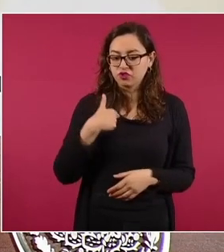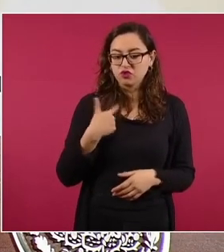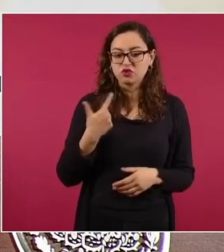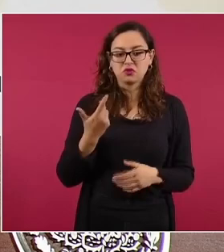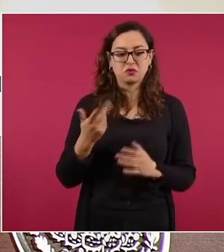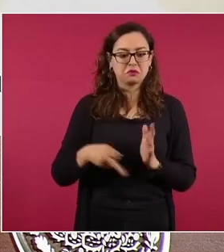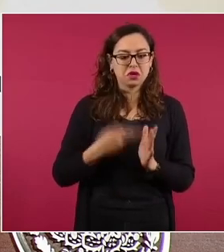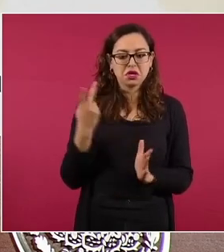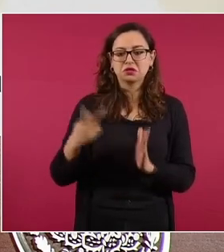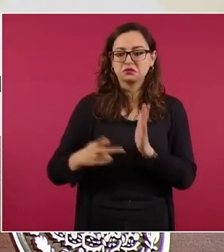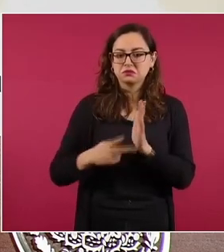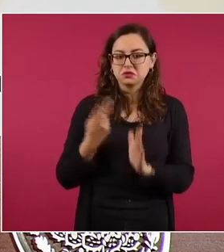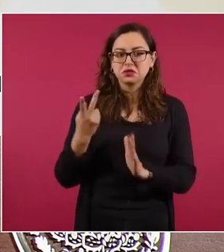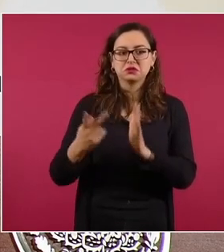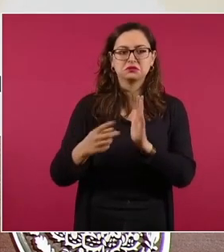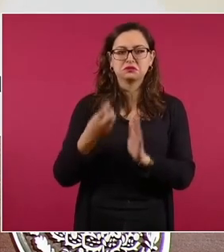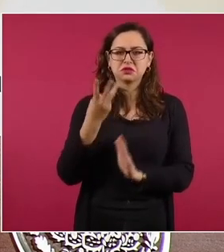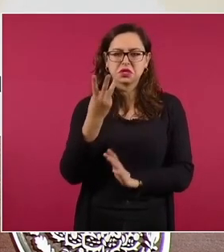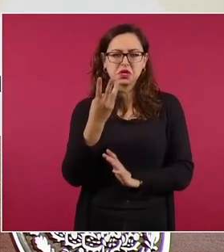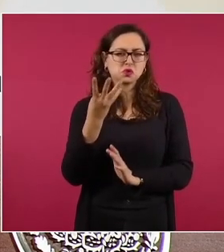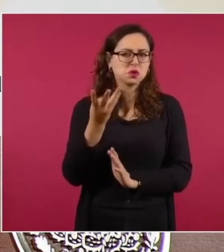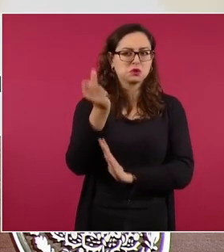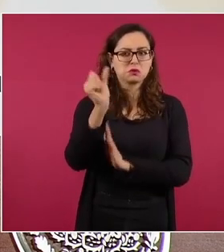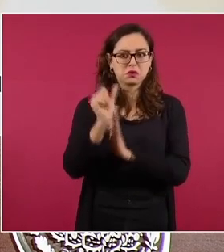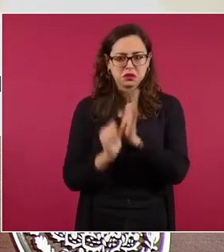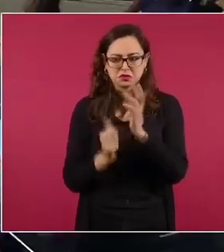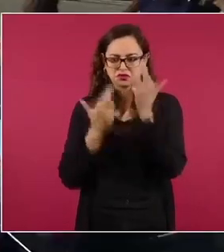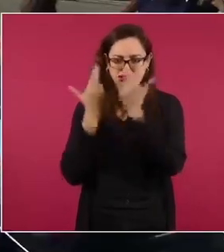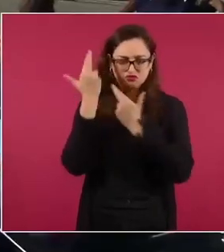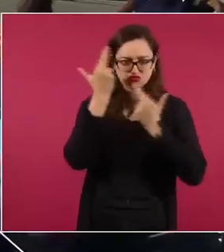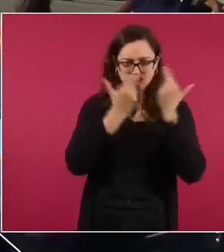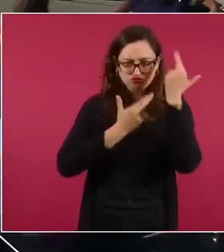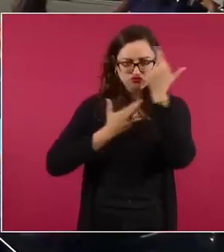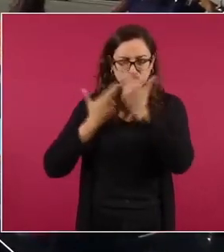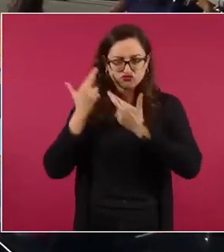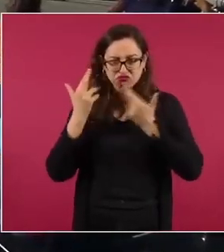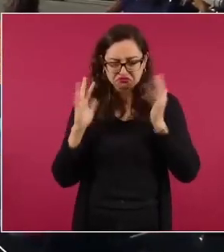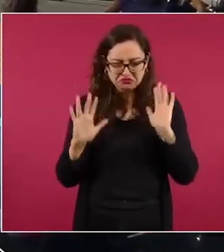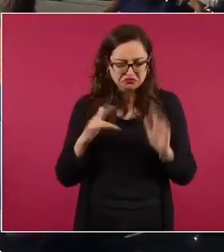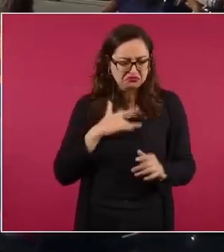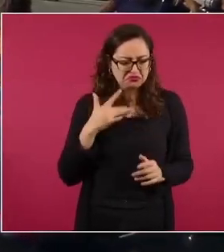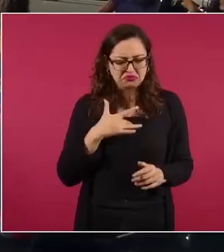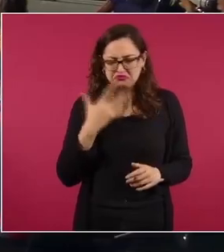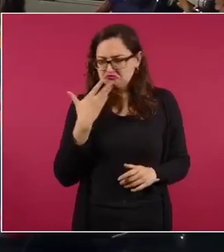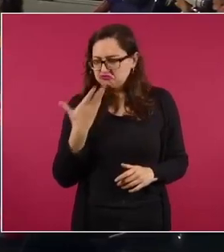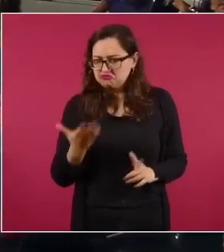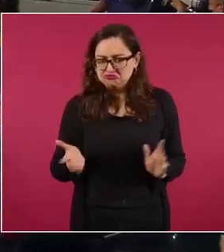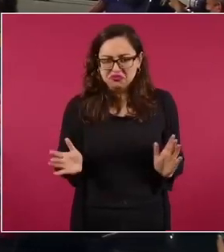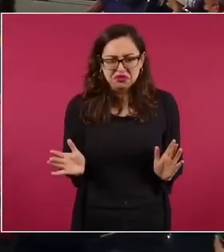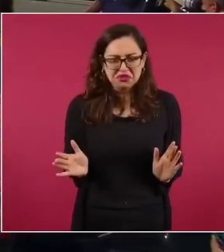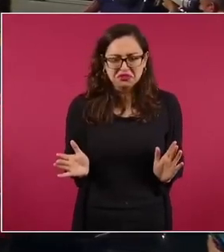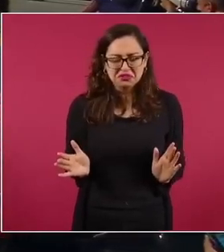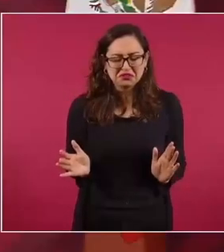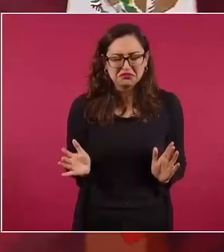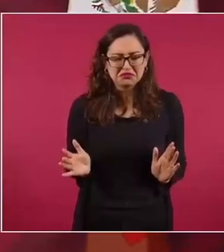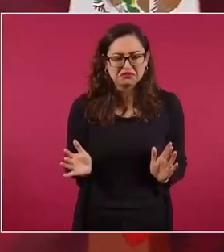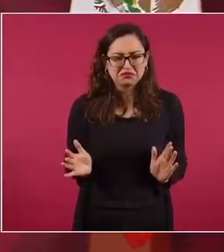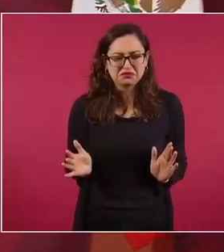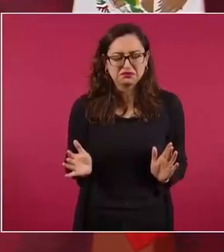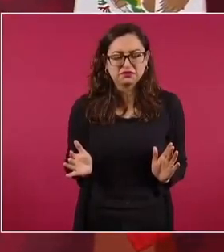tres meses, cada cuatro meses. Pero eso depende de cómo uno se sienta. Lo